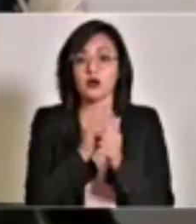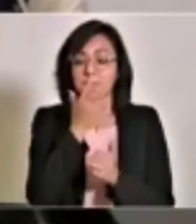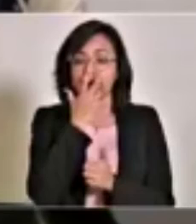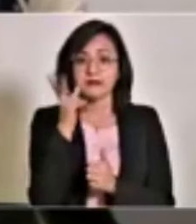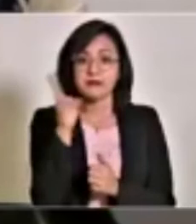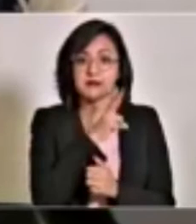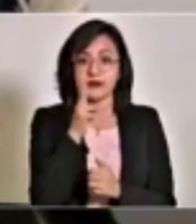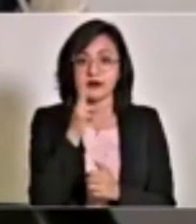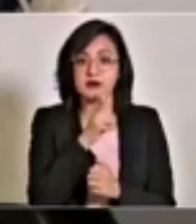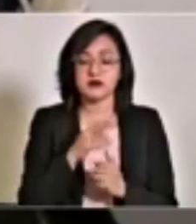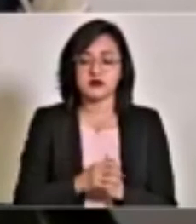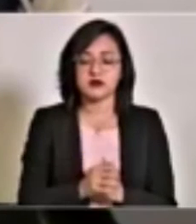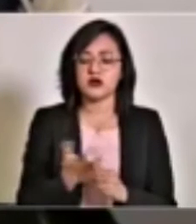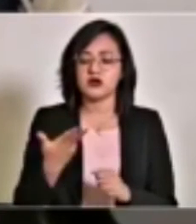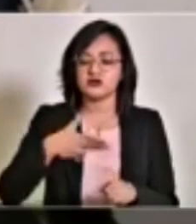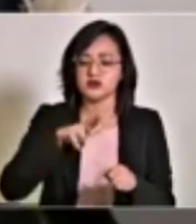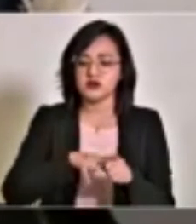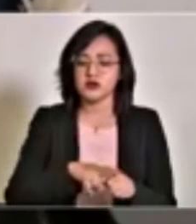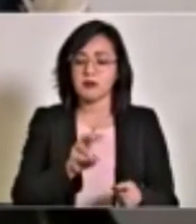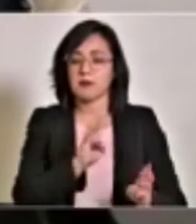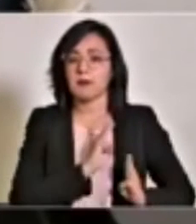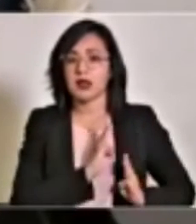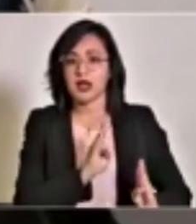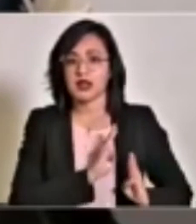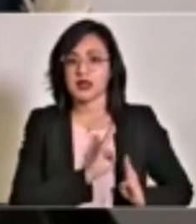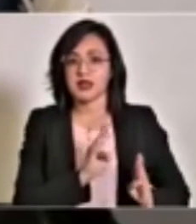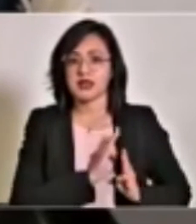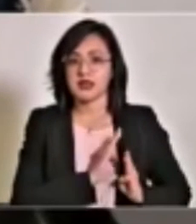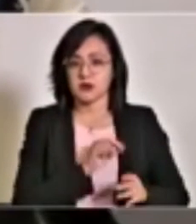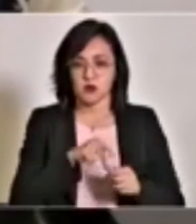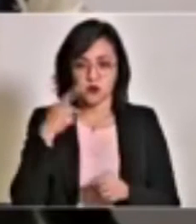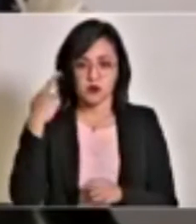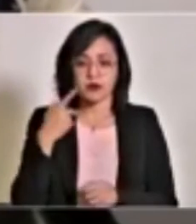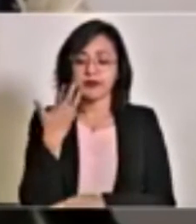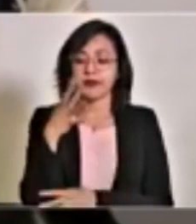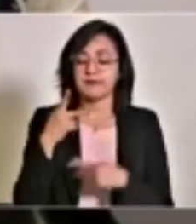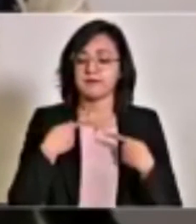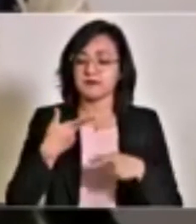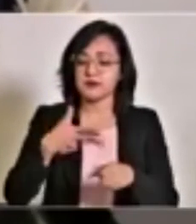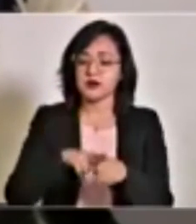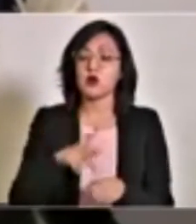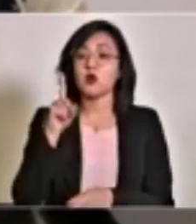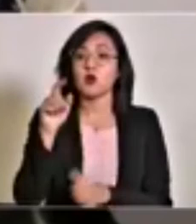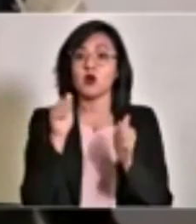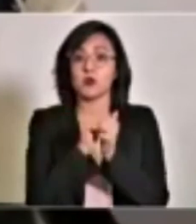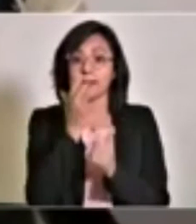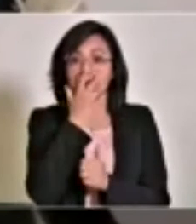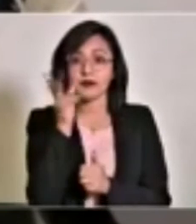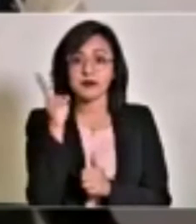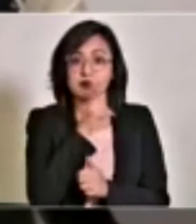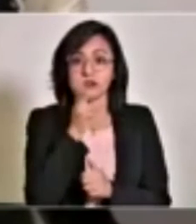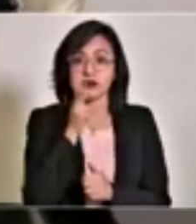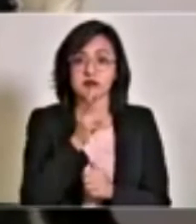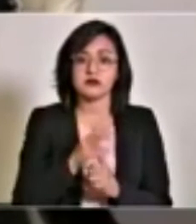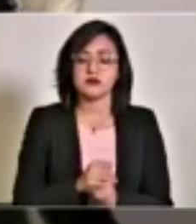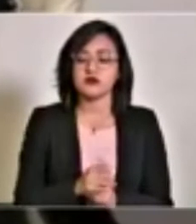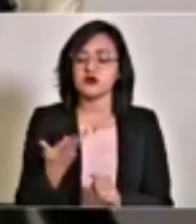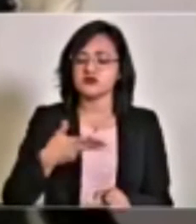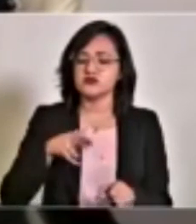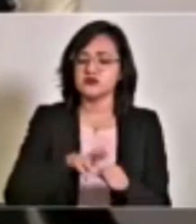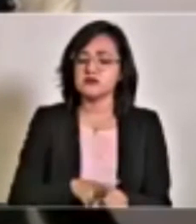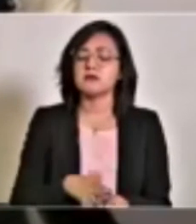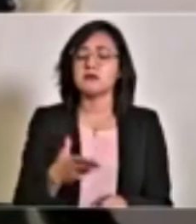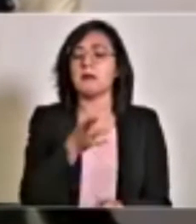ventilación asistida. El Hospital Militar Regional de Puebla, 10 pacientes y 1 con ventilación asistida. Los